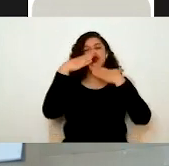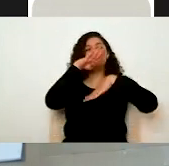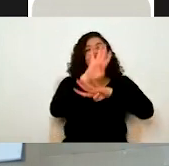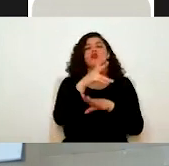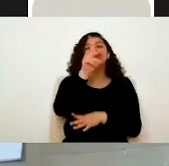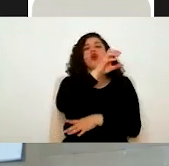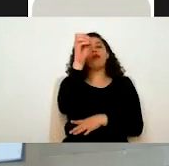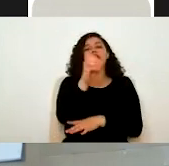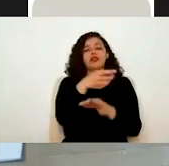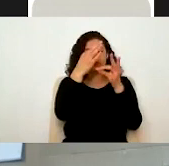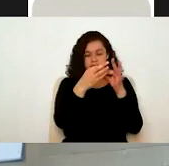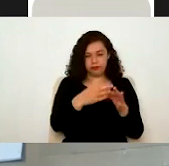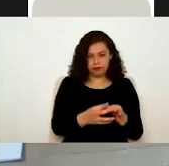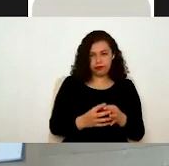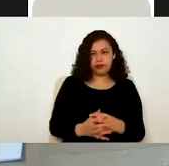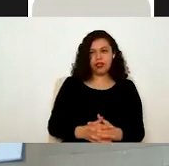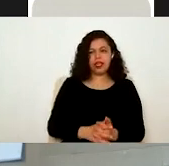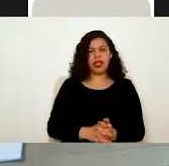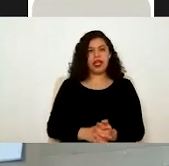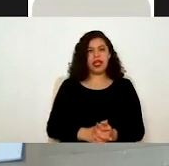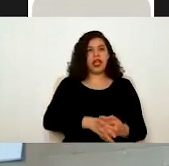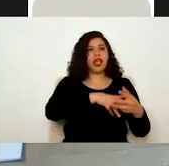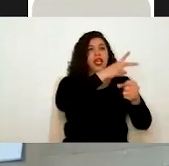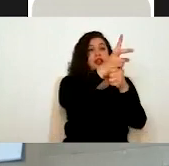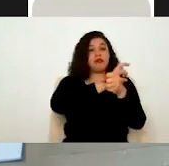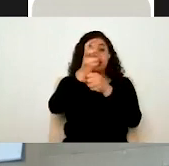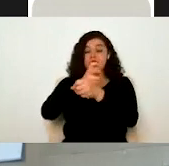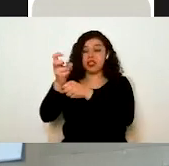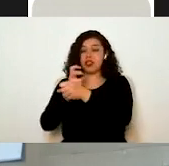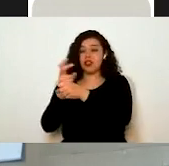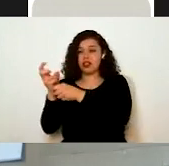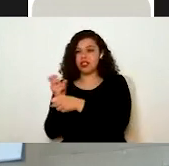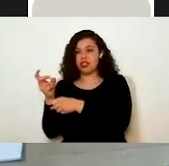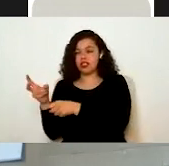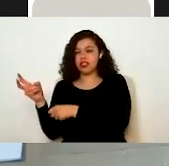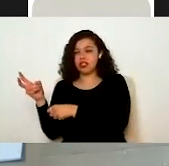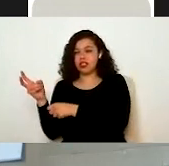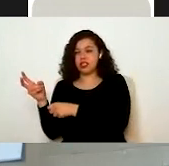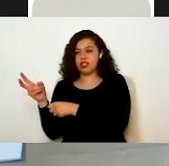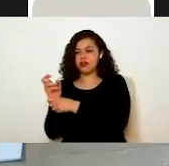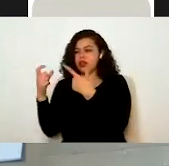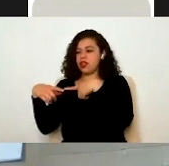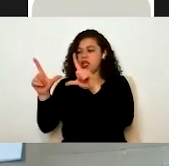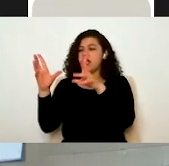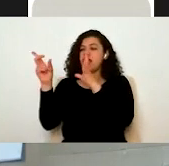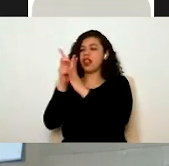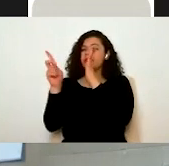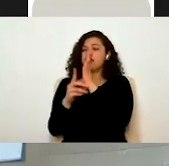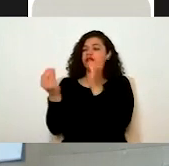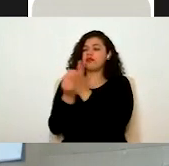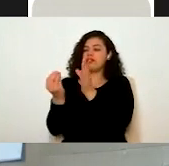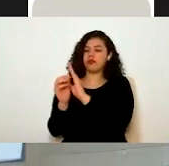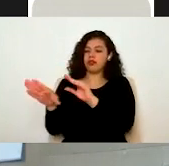obligaciones, las invitaciones a todas las sesiones que organiza el Departamento de Capacitación y la